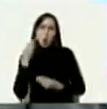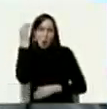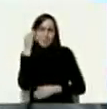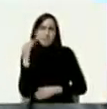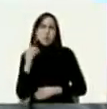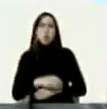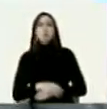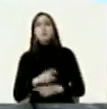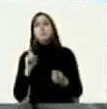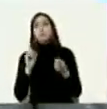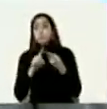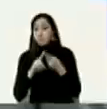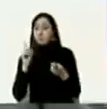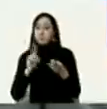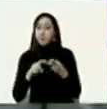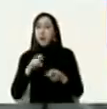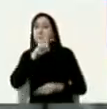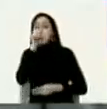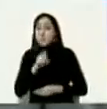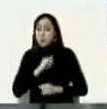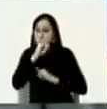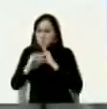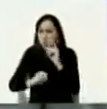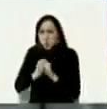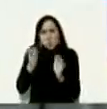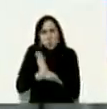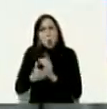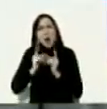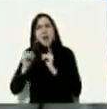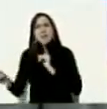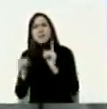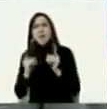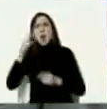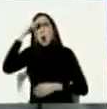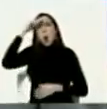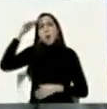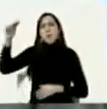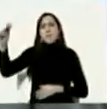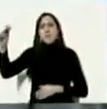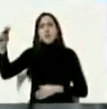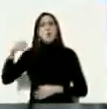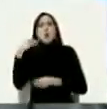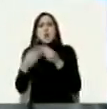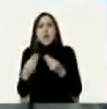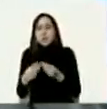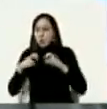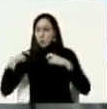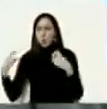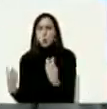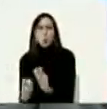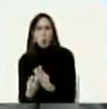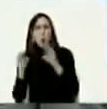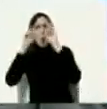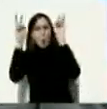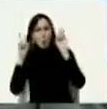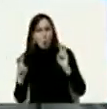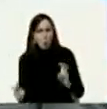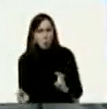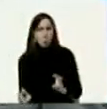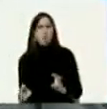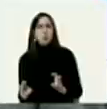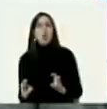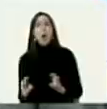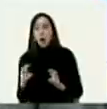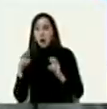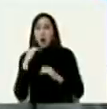a eso y en materia internacional sobre los diálogos de México se incluyeron prácticamente todos los puntos que ustedes solicitaban que usted